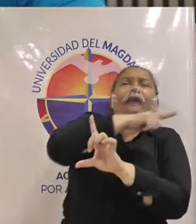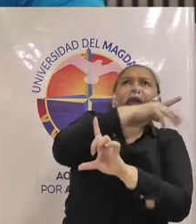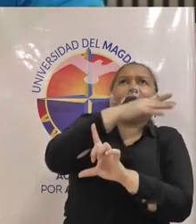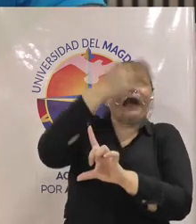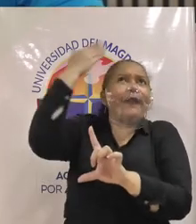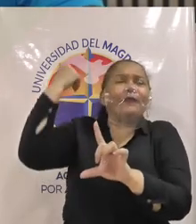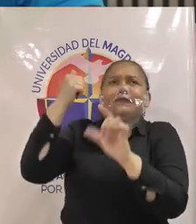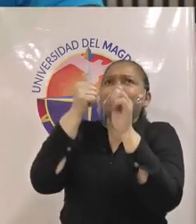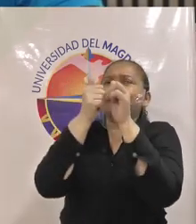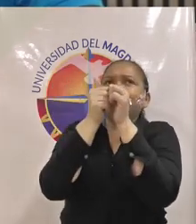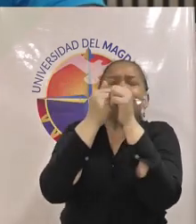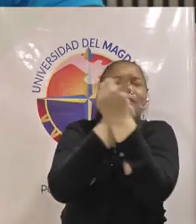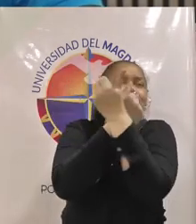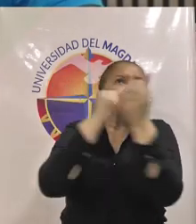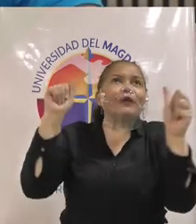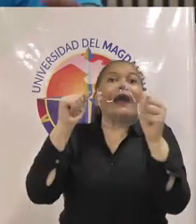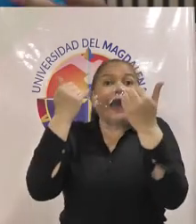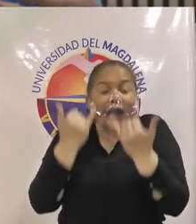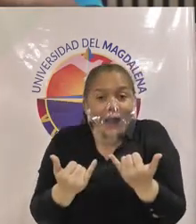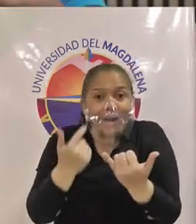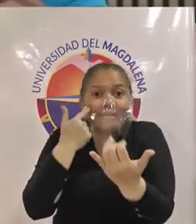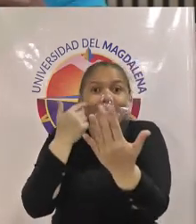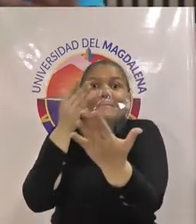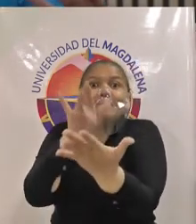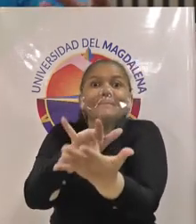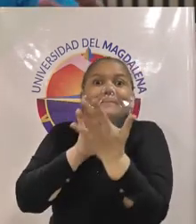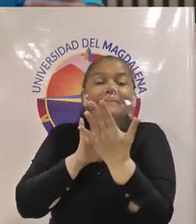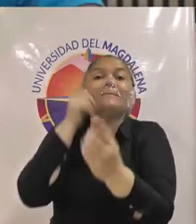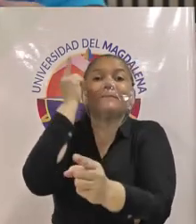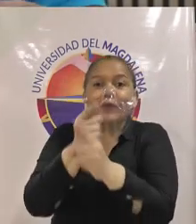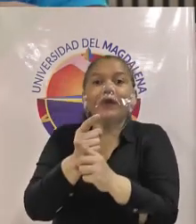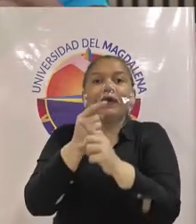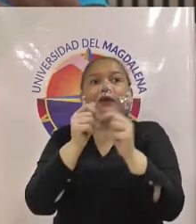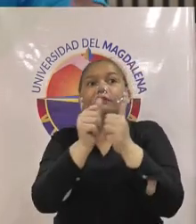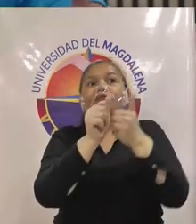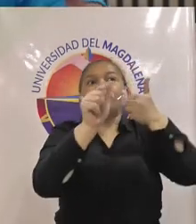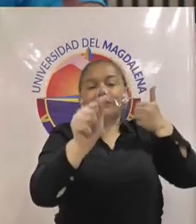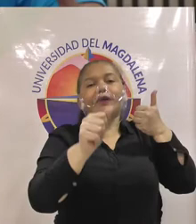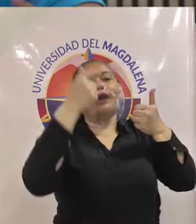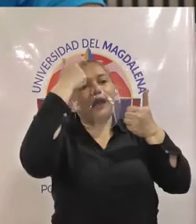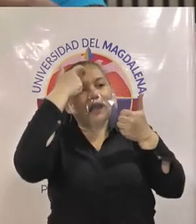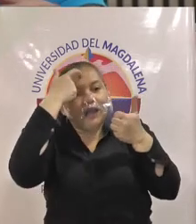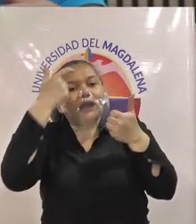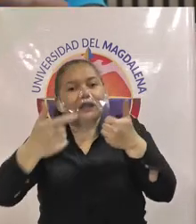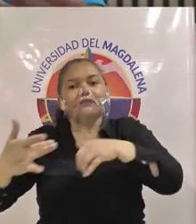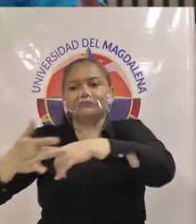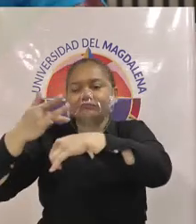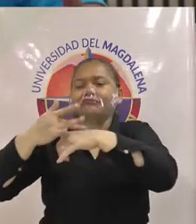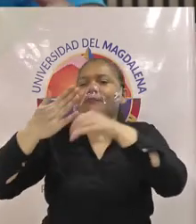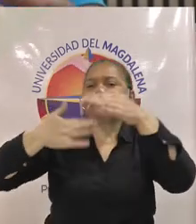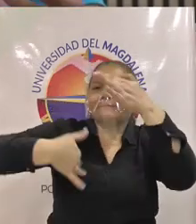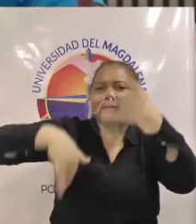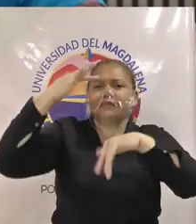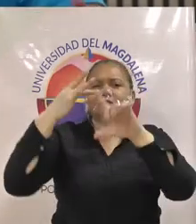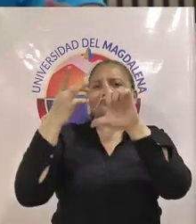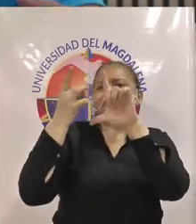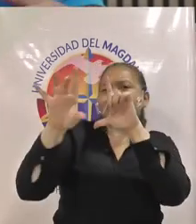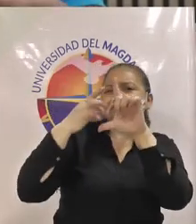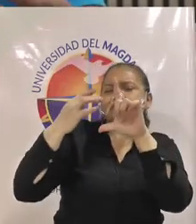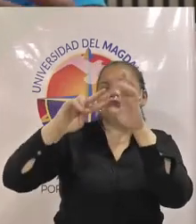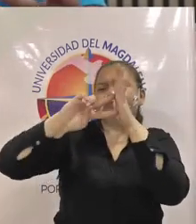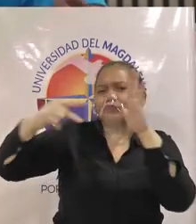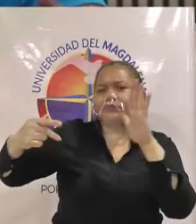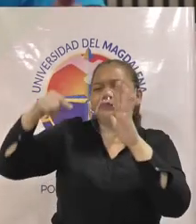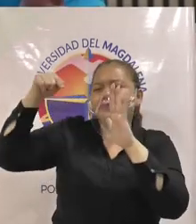tenemos que conformar inicialmente la capacitación de las comunidades para la tecnología y fomentar el estudio y los